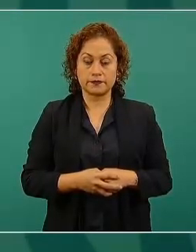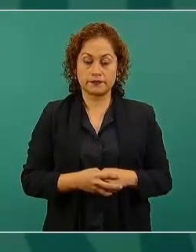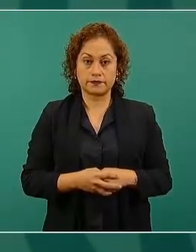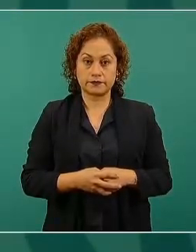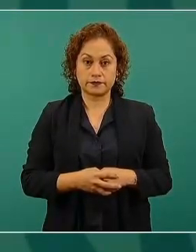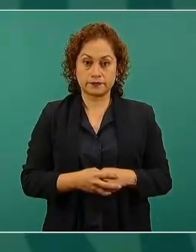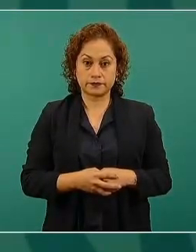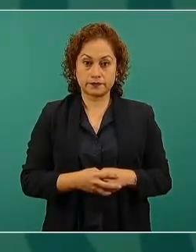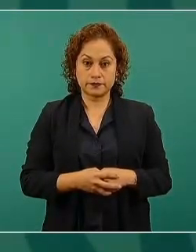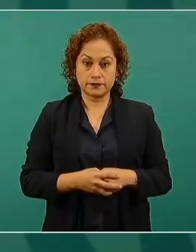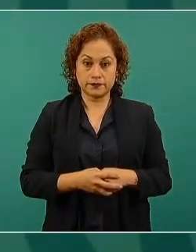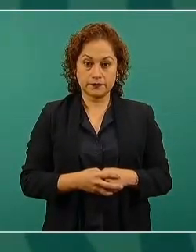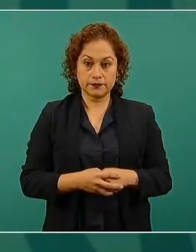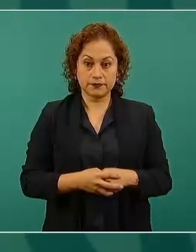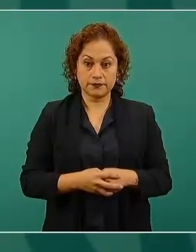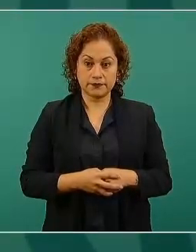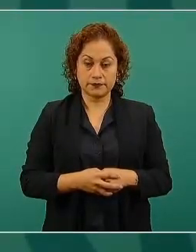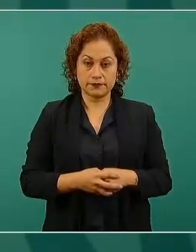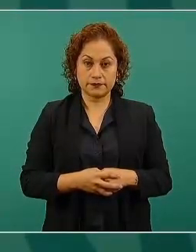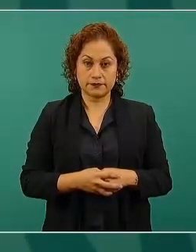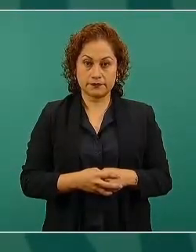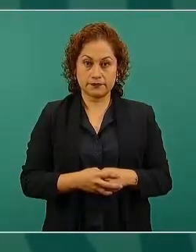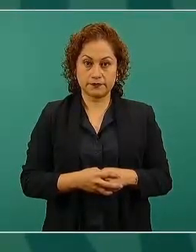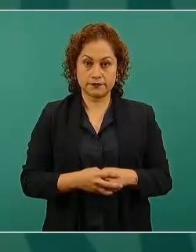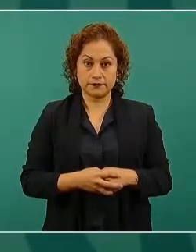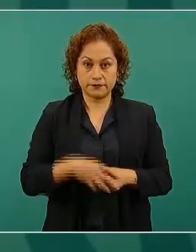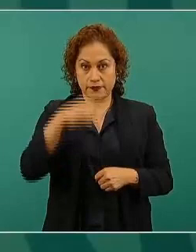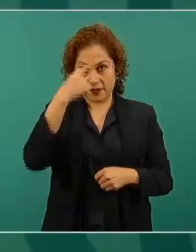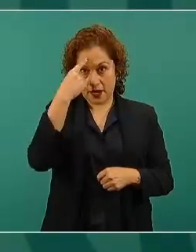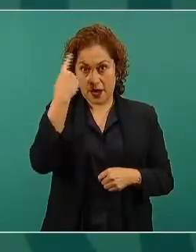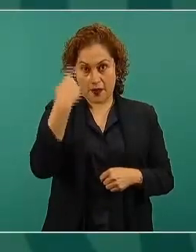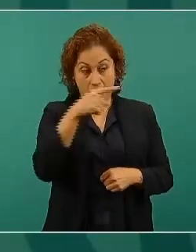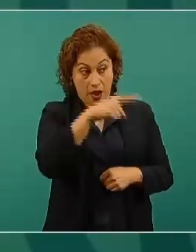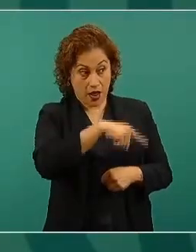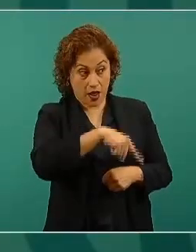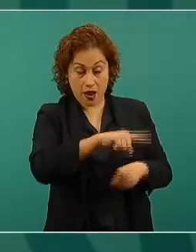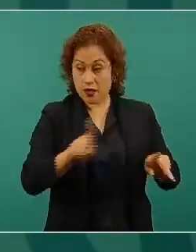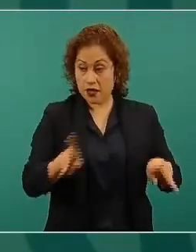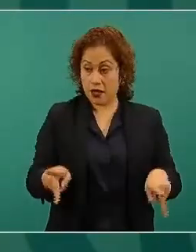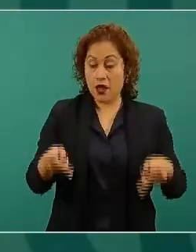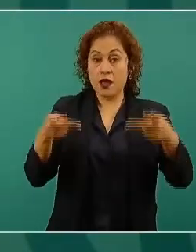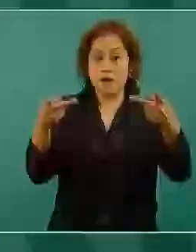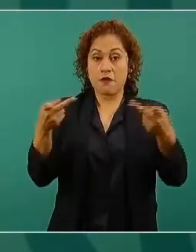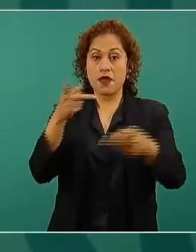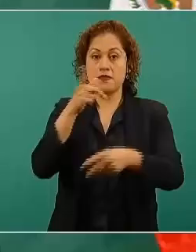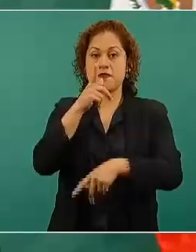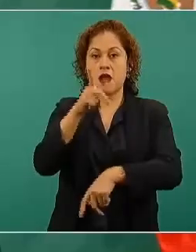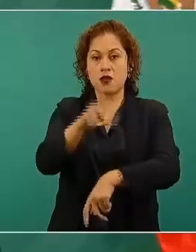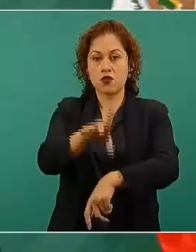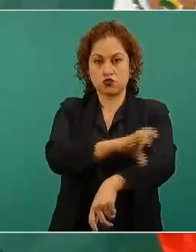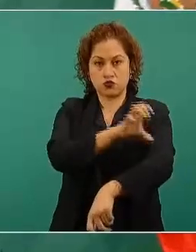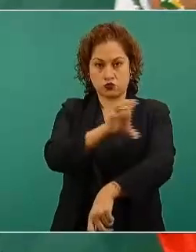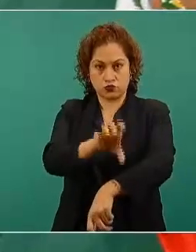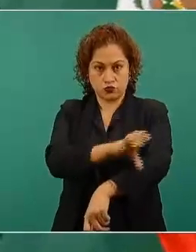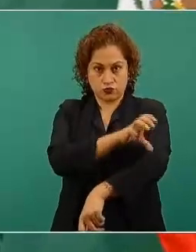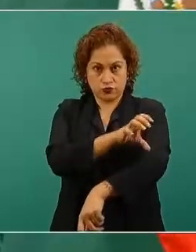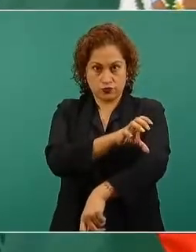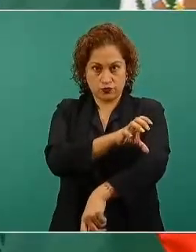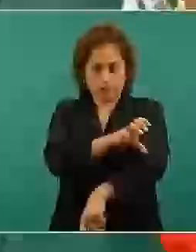de la energía eléctrica. Porque